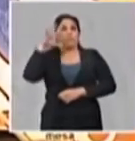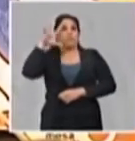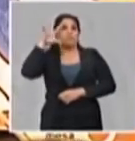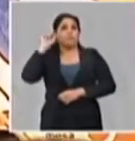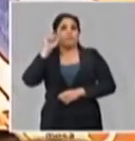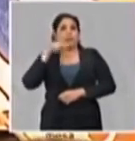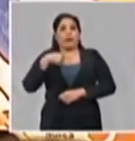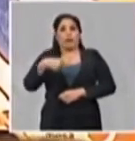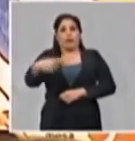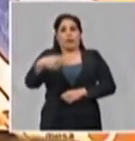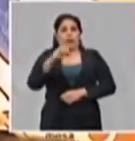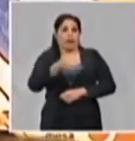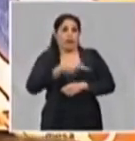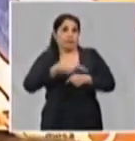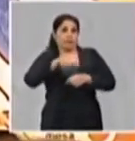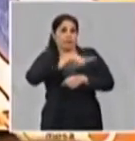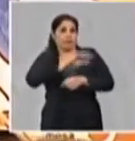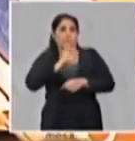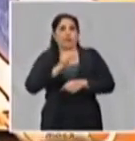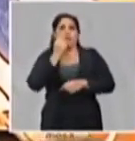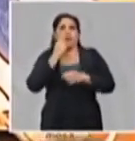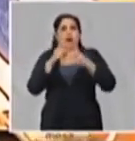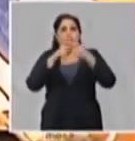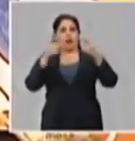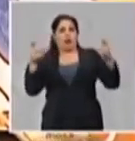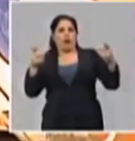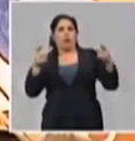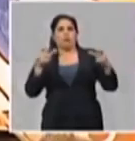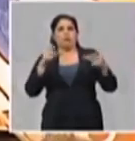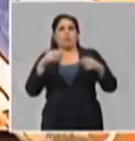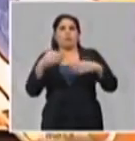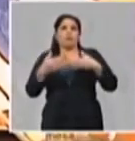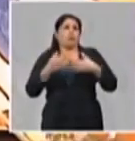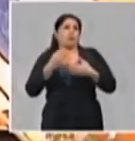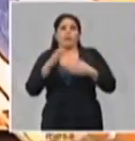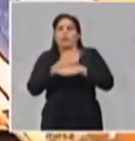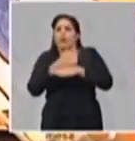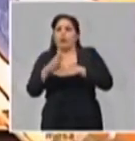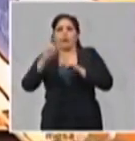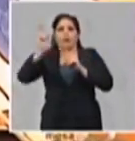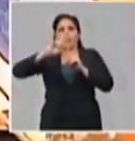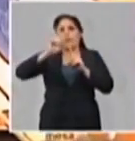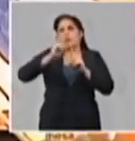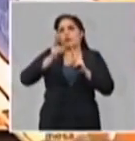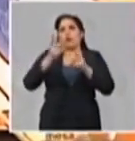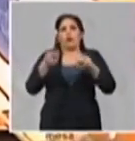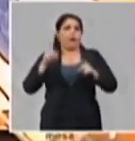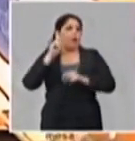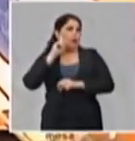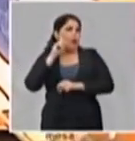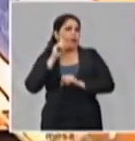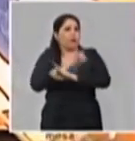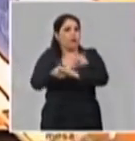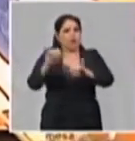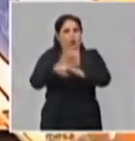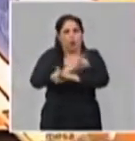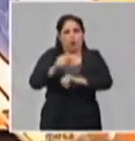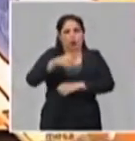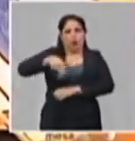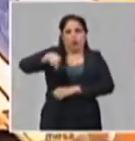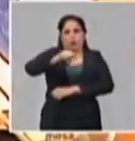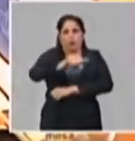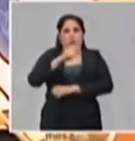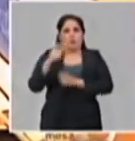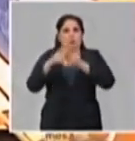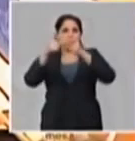en estos días recientes se ha incrementado por los diferentes medios de comunicación masiva y se